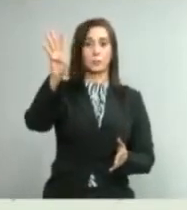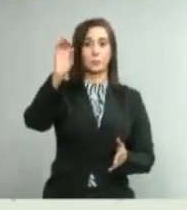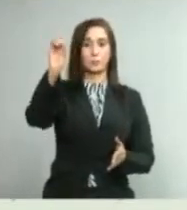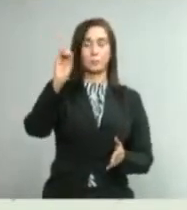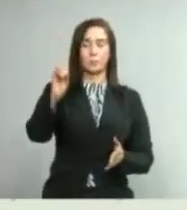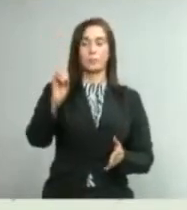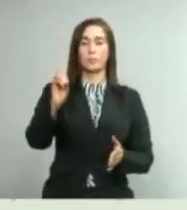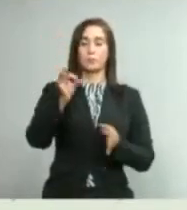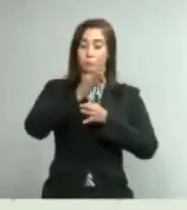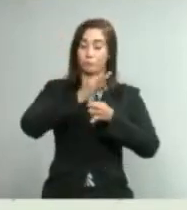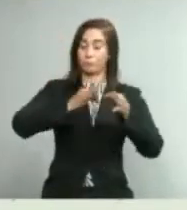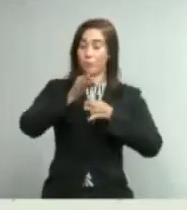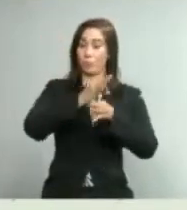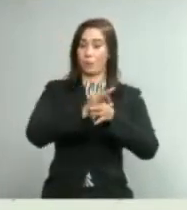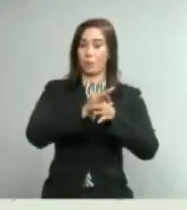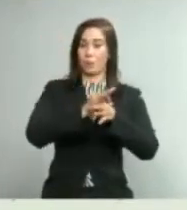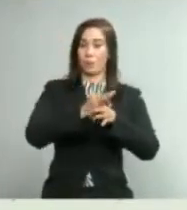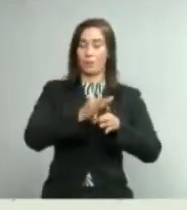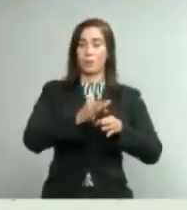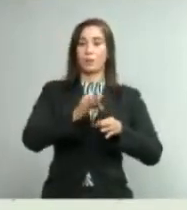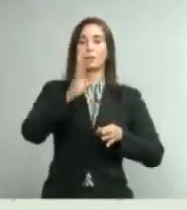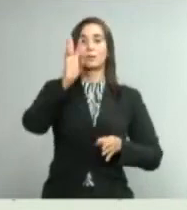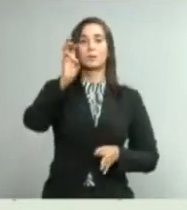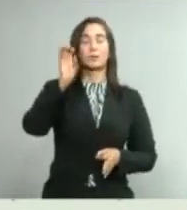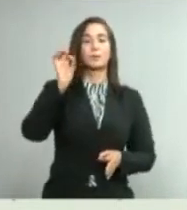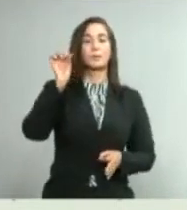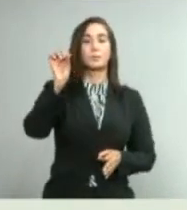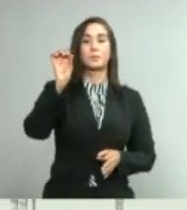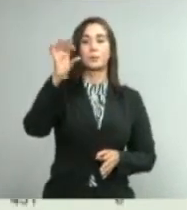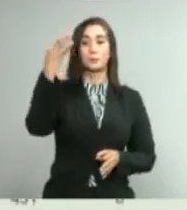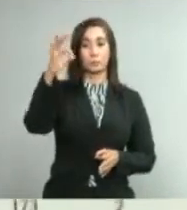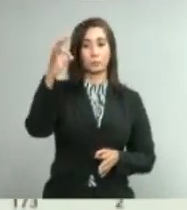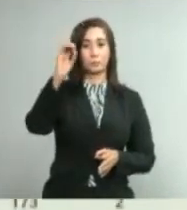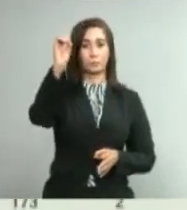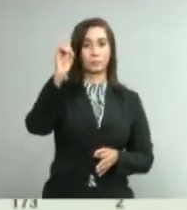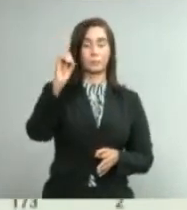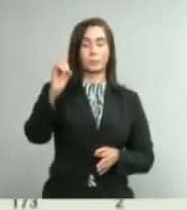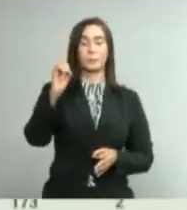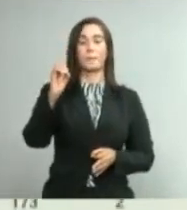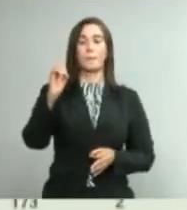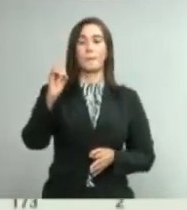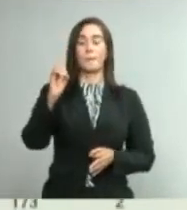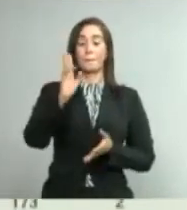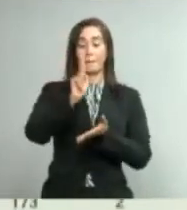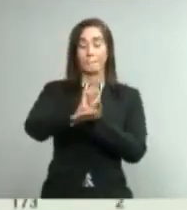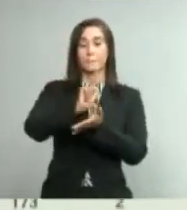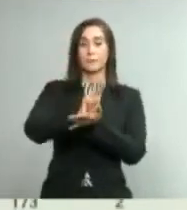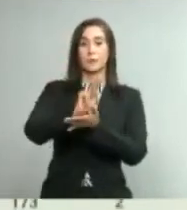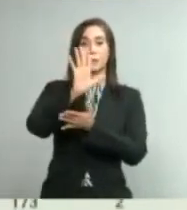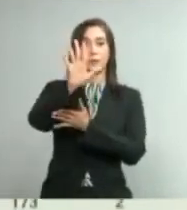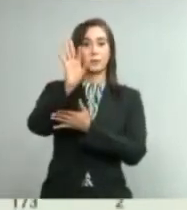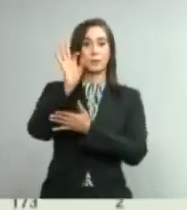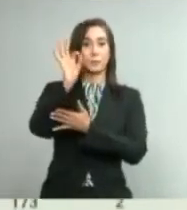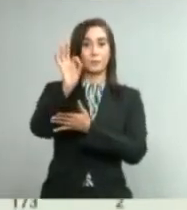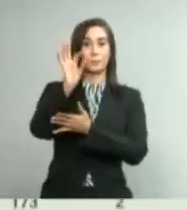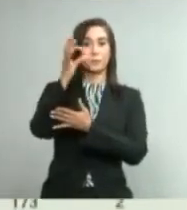San Francisco de Macorís 6.19%, La Vega 5